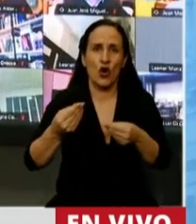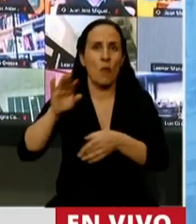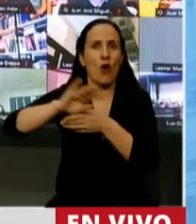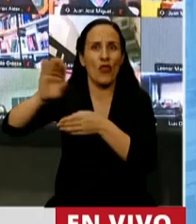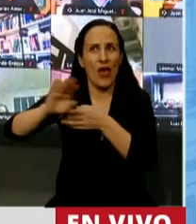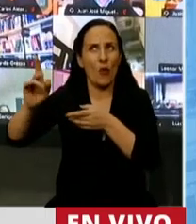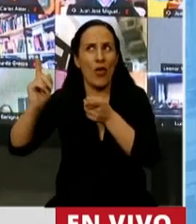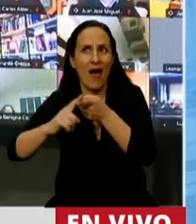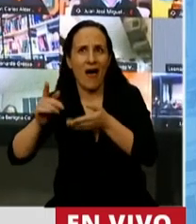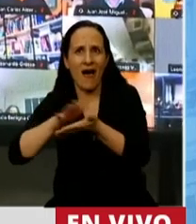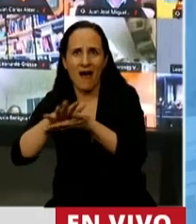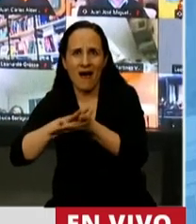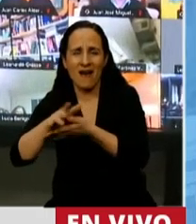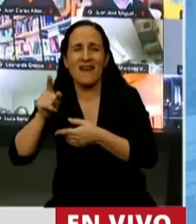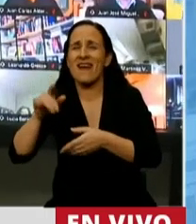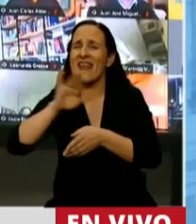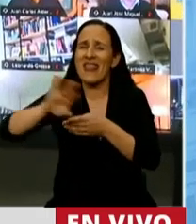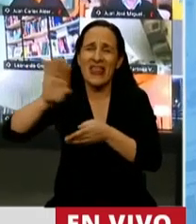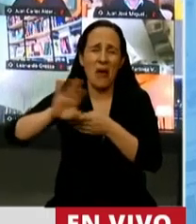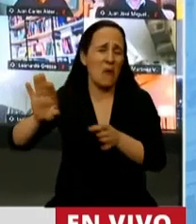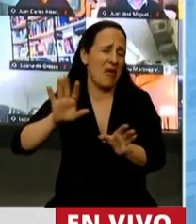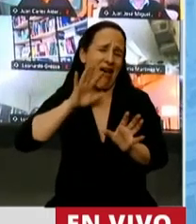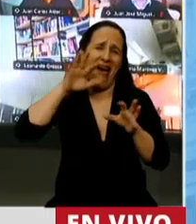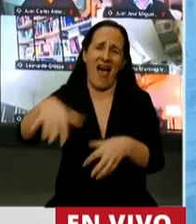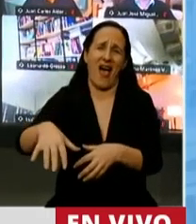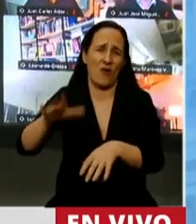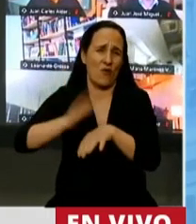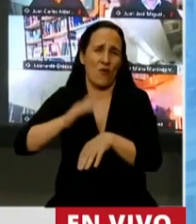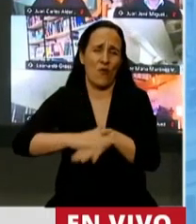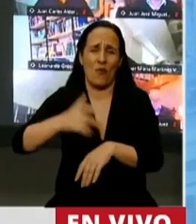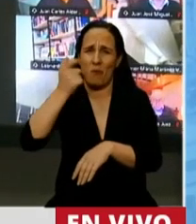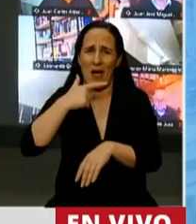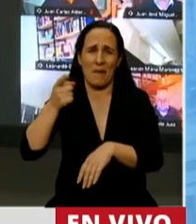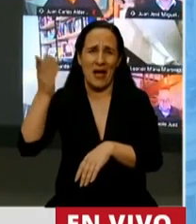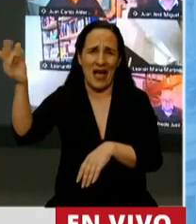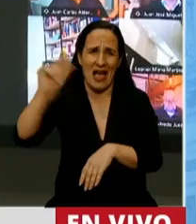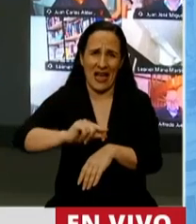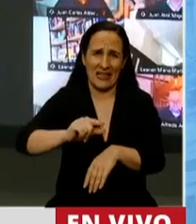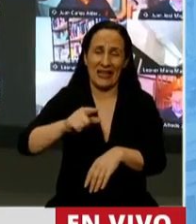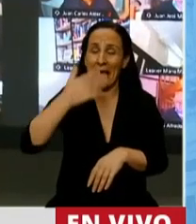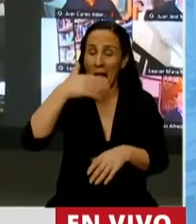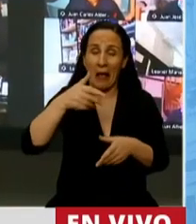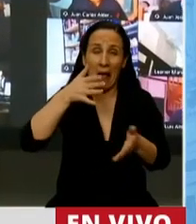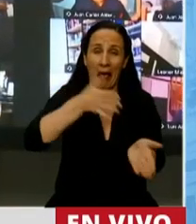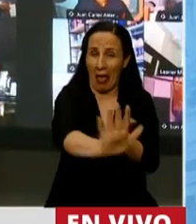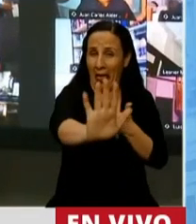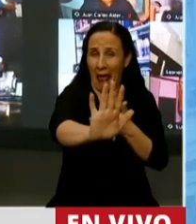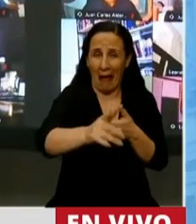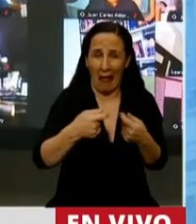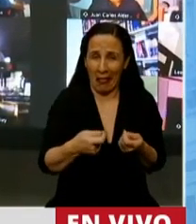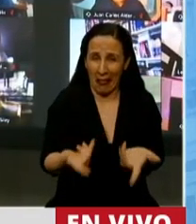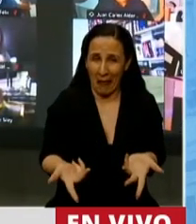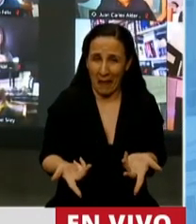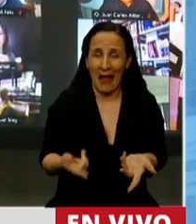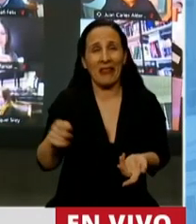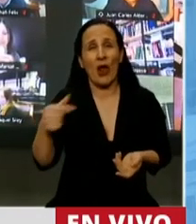inestabilidad mundial en el sector económico. Sabiendo que nuestras proyecciones son difíciles. Pero somos responsables